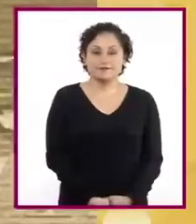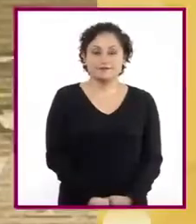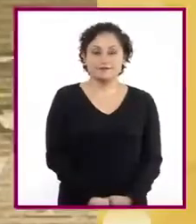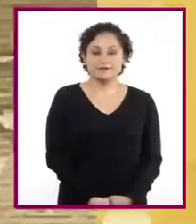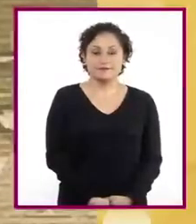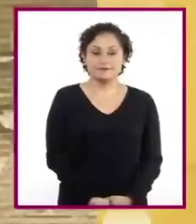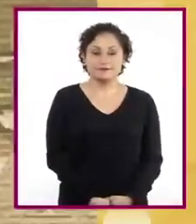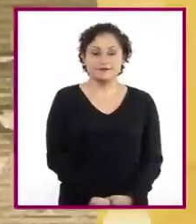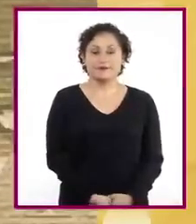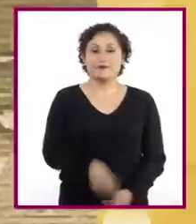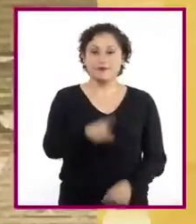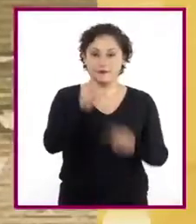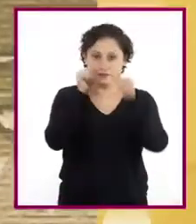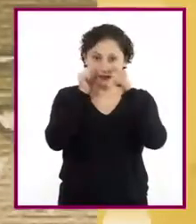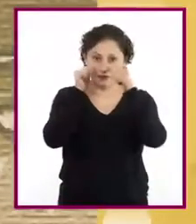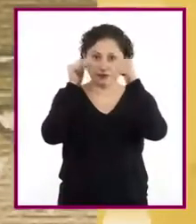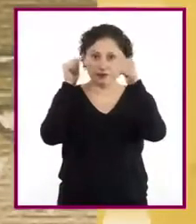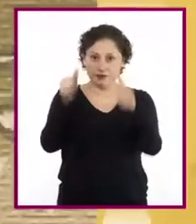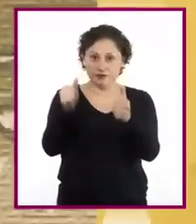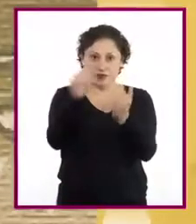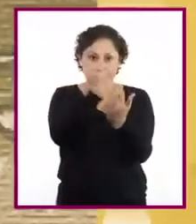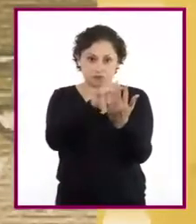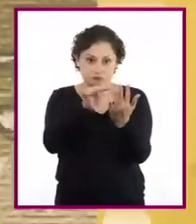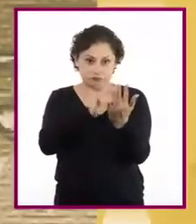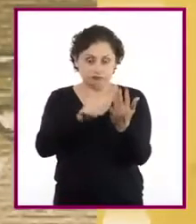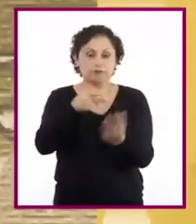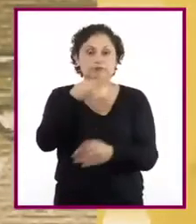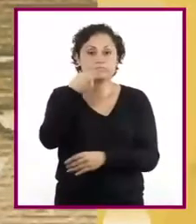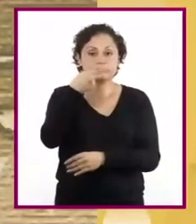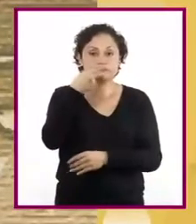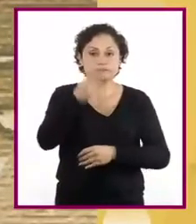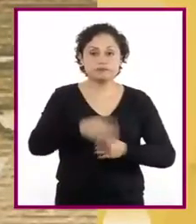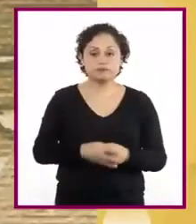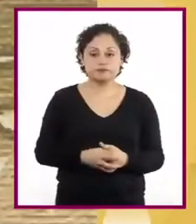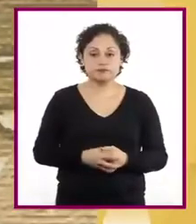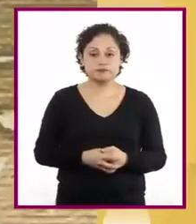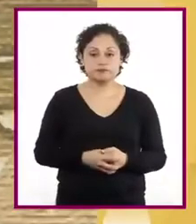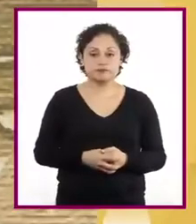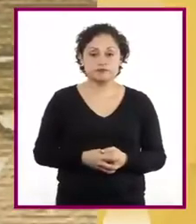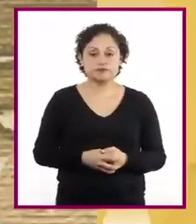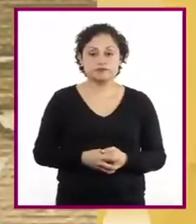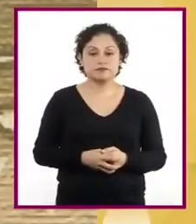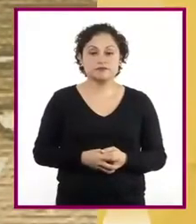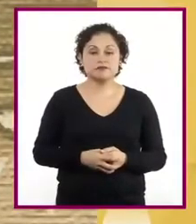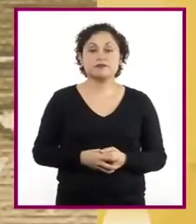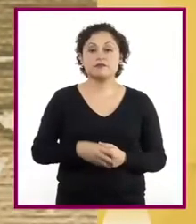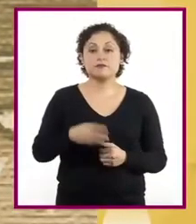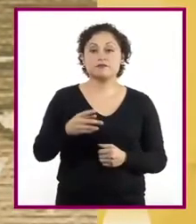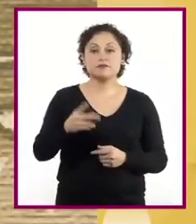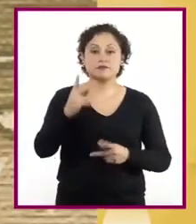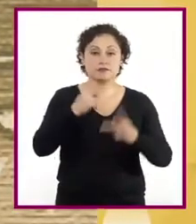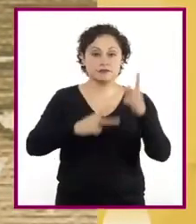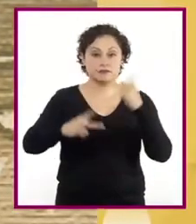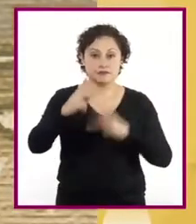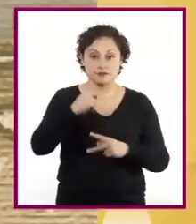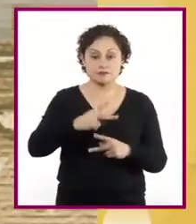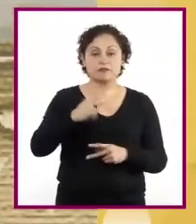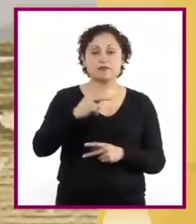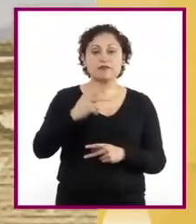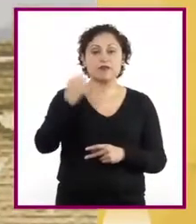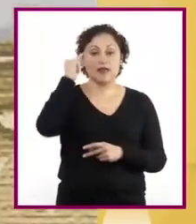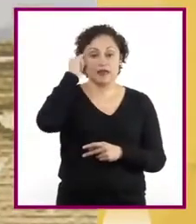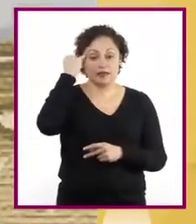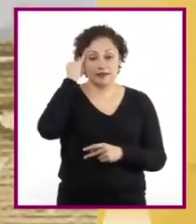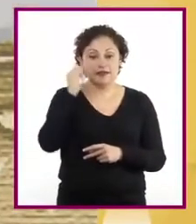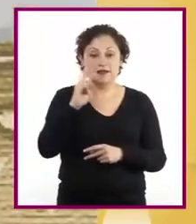Escucha el siguiente fragmento de un texto. Venita indígena, náhuatl vende, tortillas en el